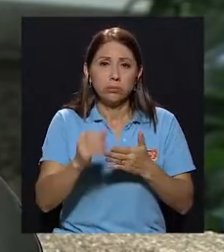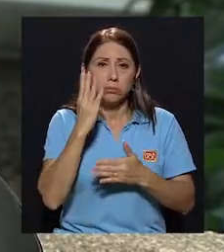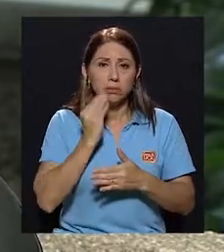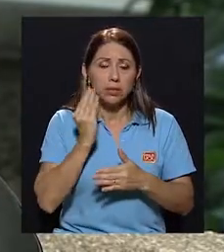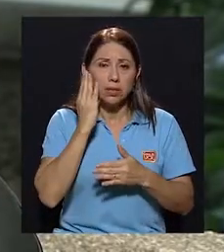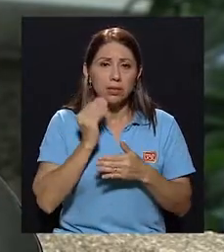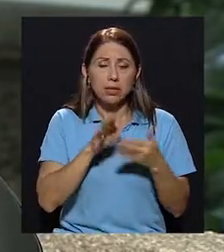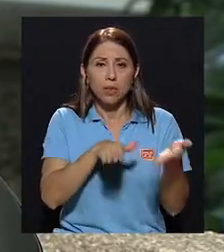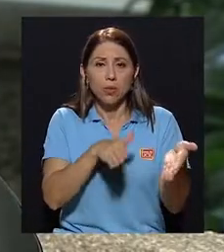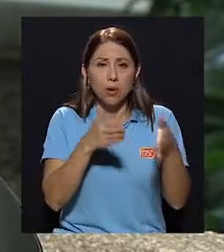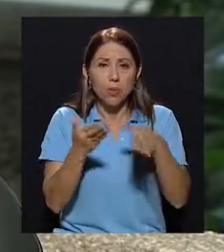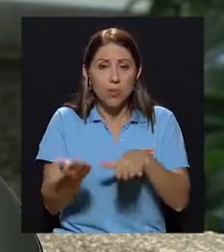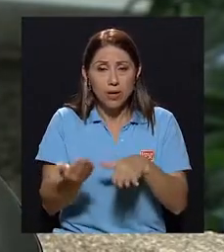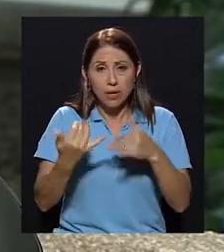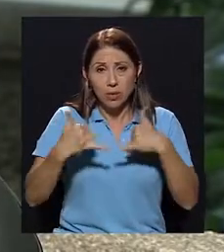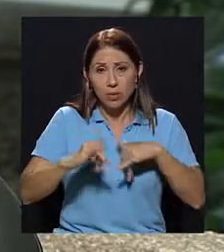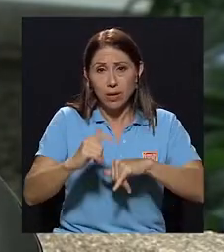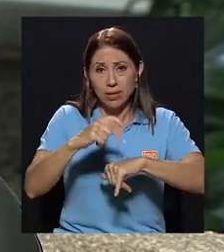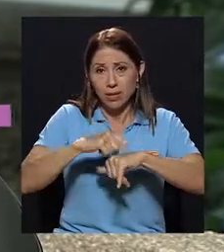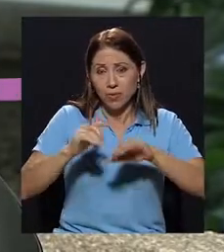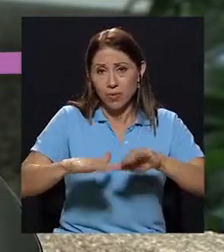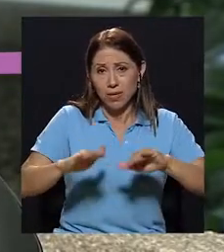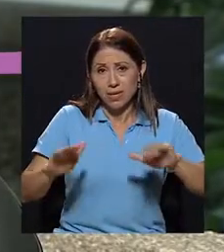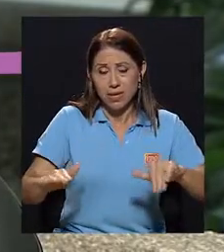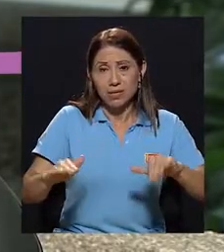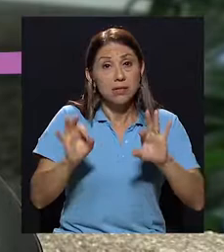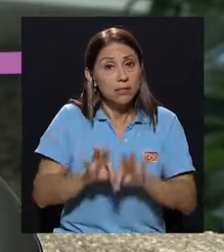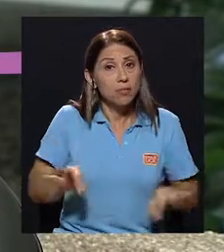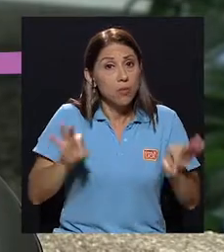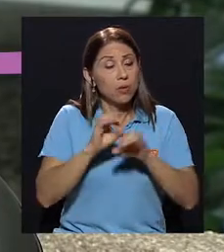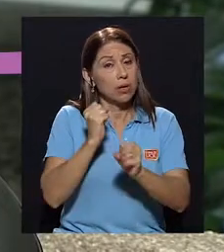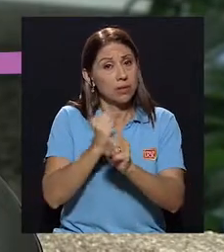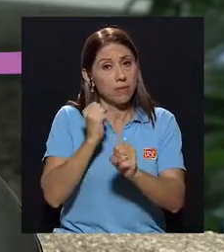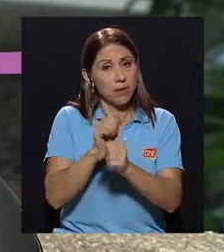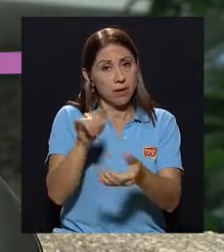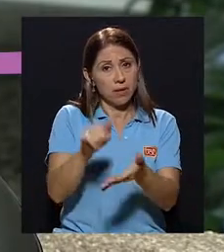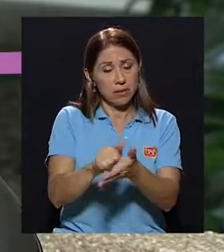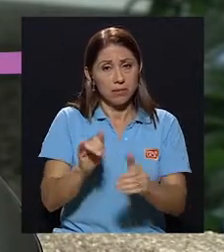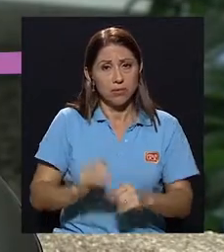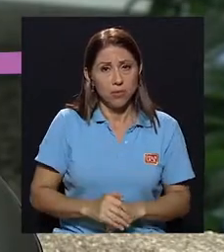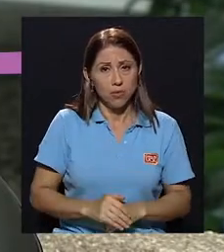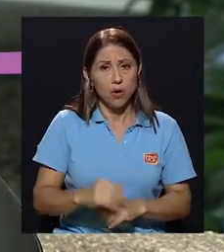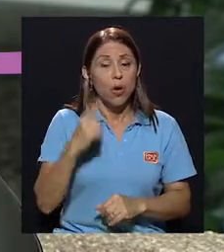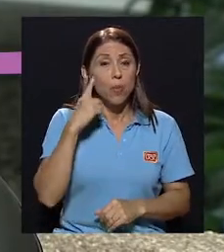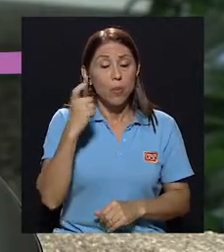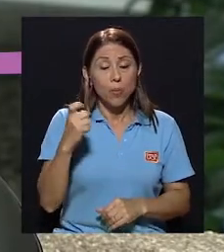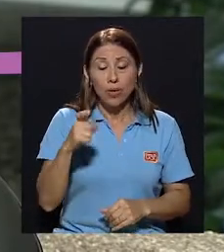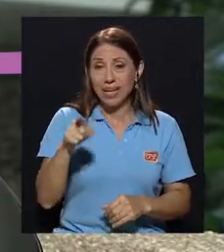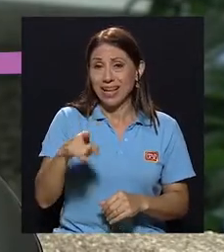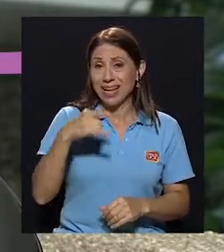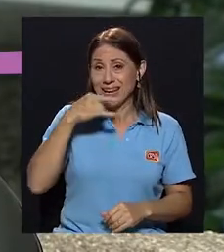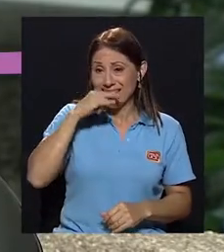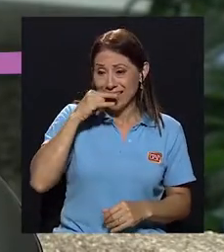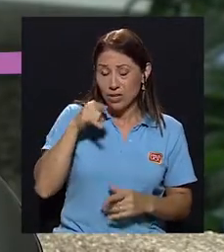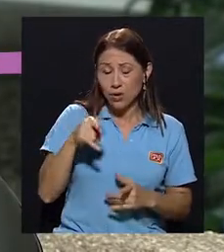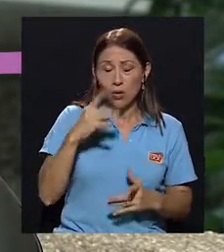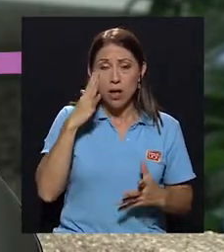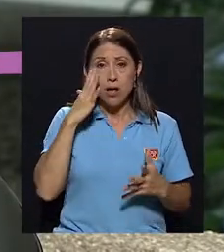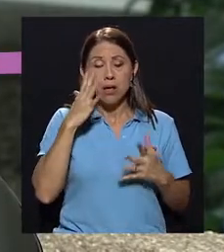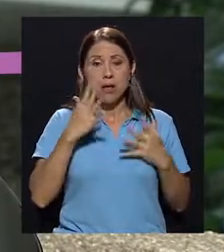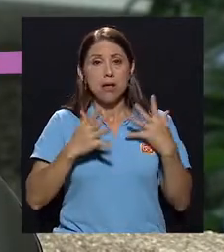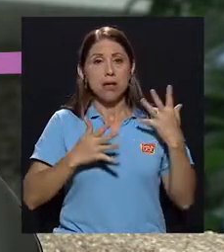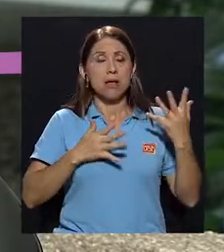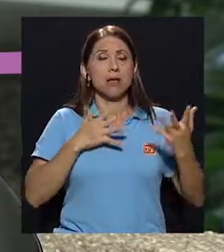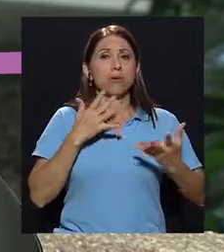Entonces, pues es vital hacer algo al respecto porque es un agujero enorme que se le presenta al niño o a la niña